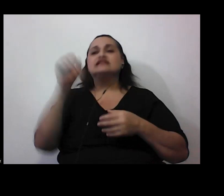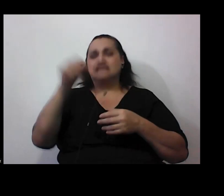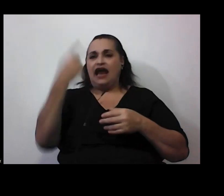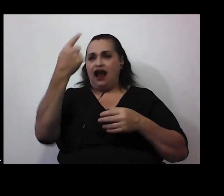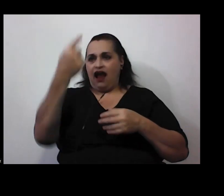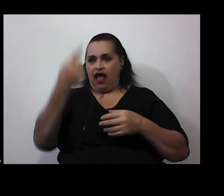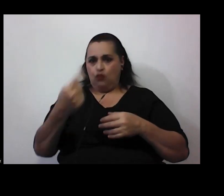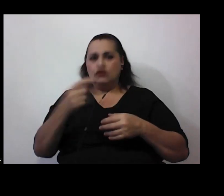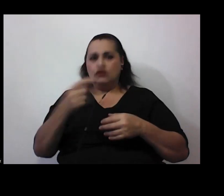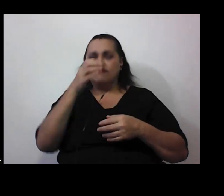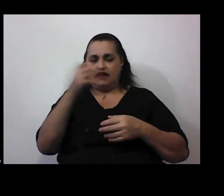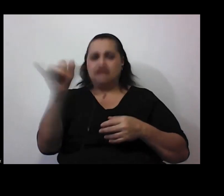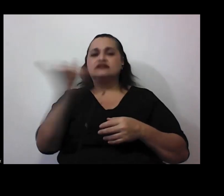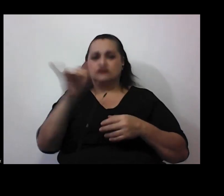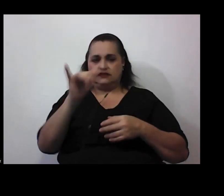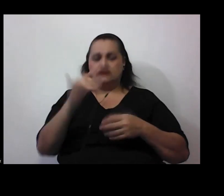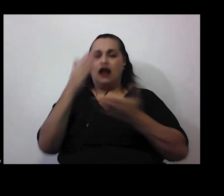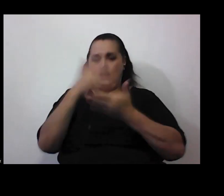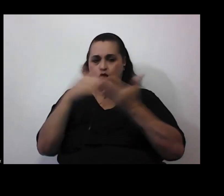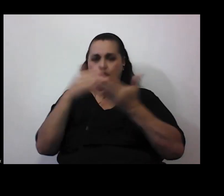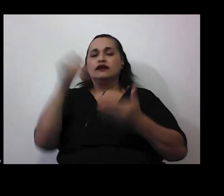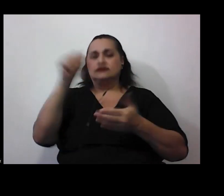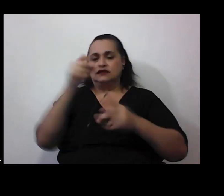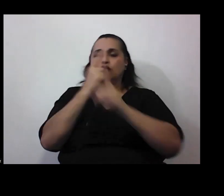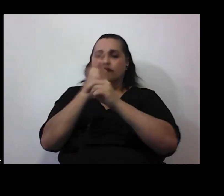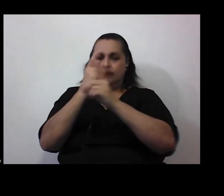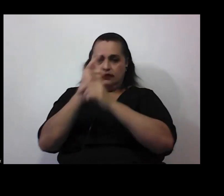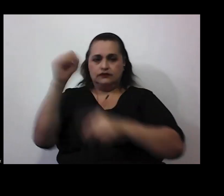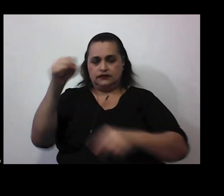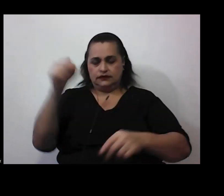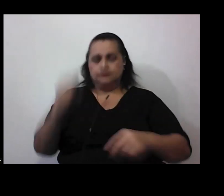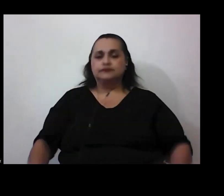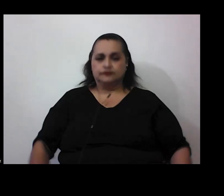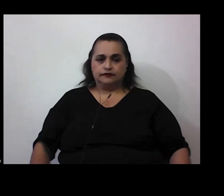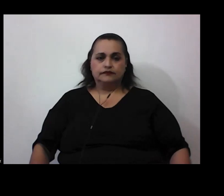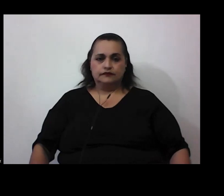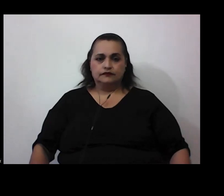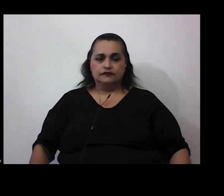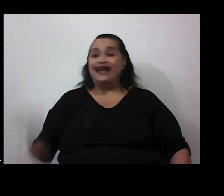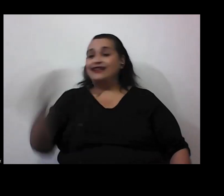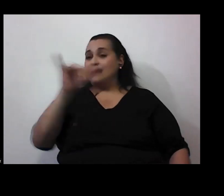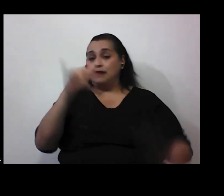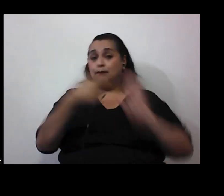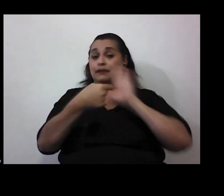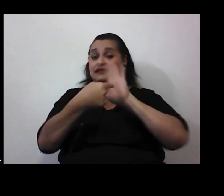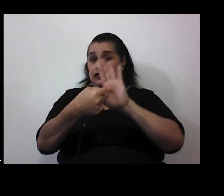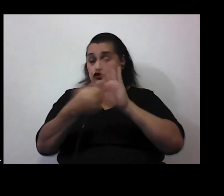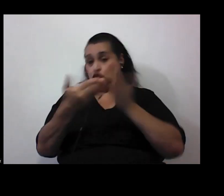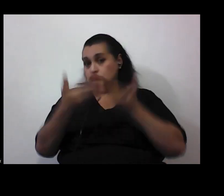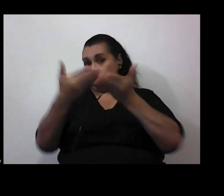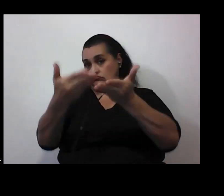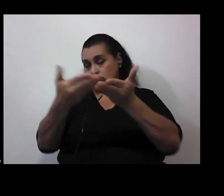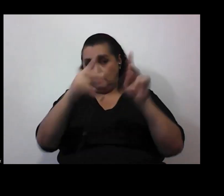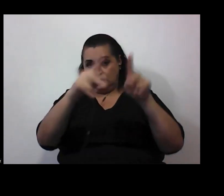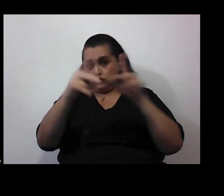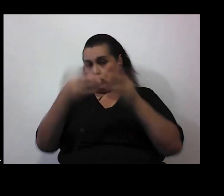en la presentación hay algunas referencias efectivamente efectivamente también la presentación está a disposición de todo el mundo